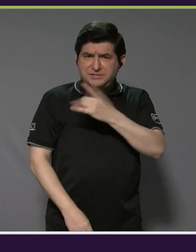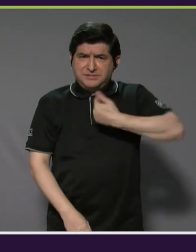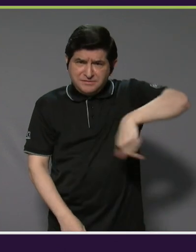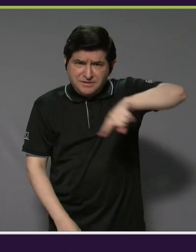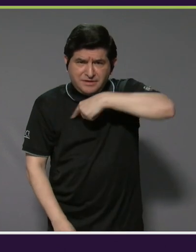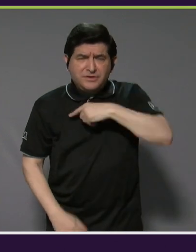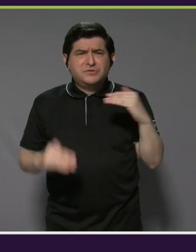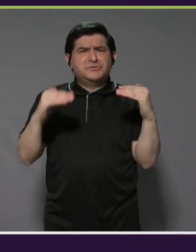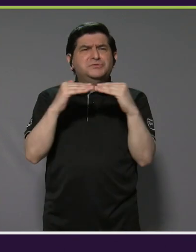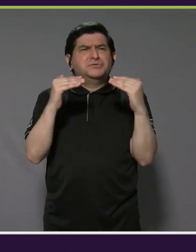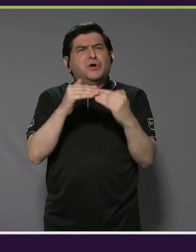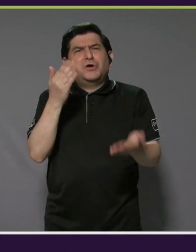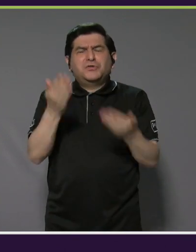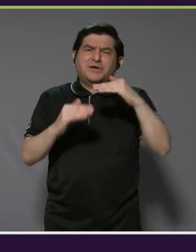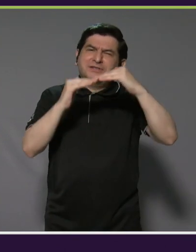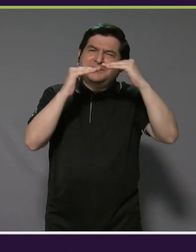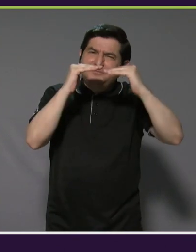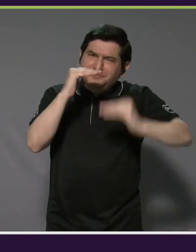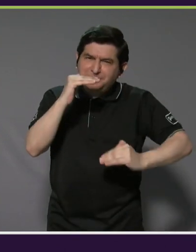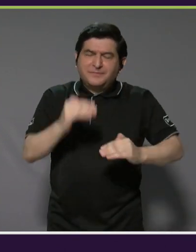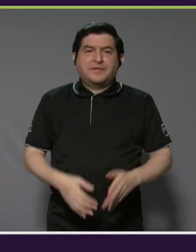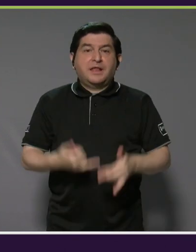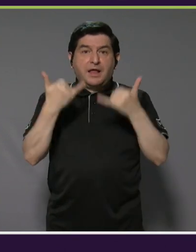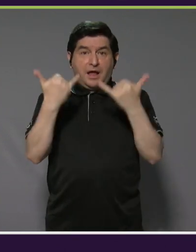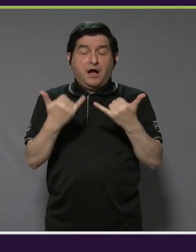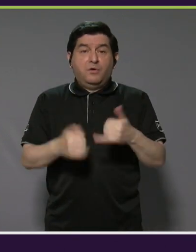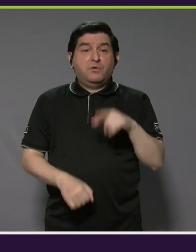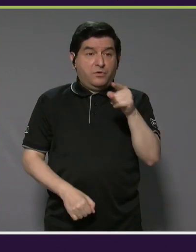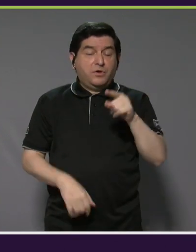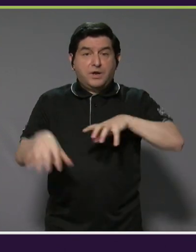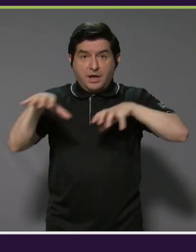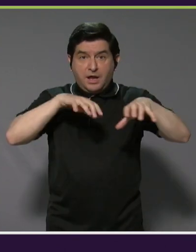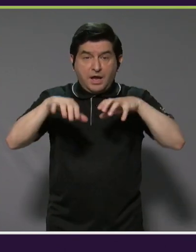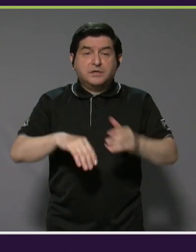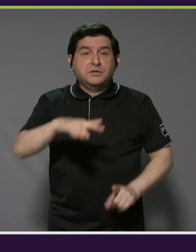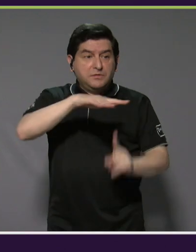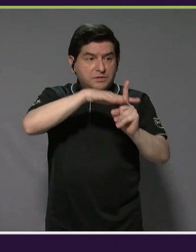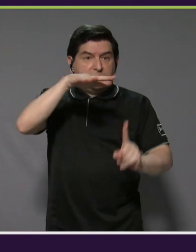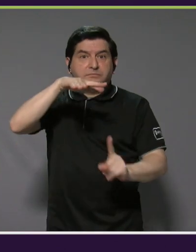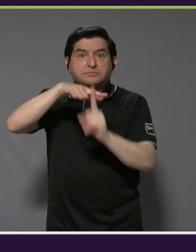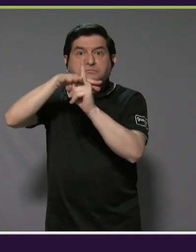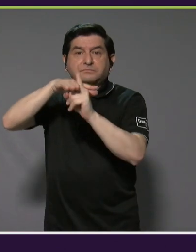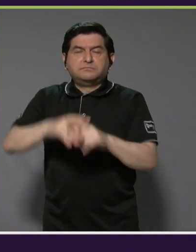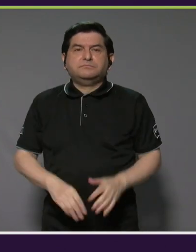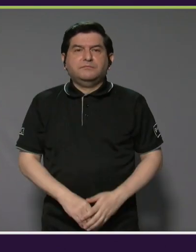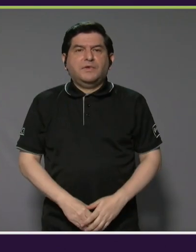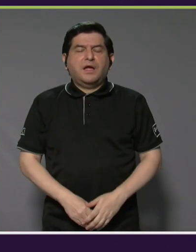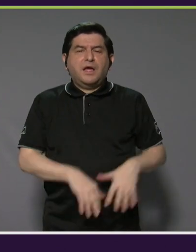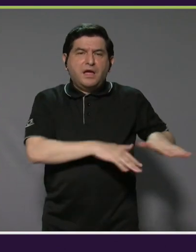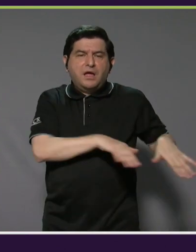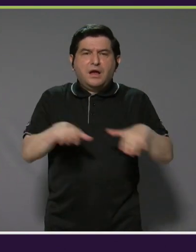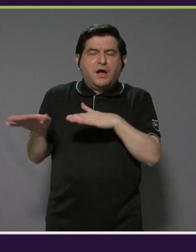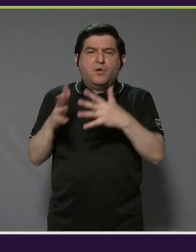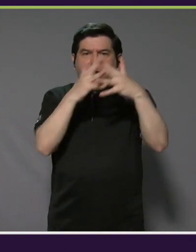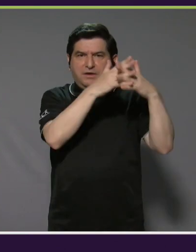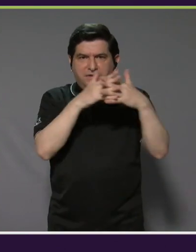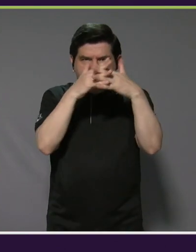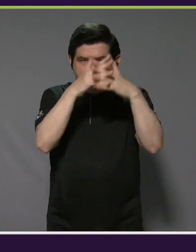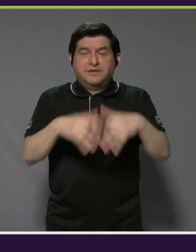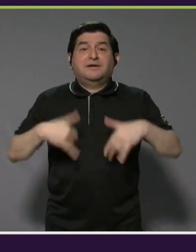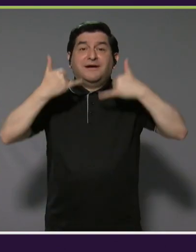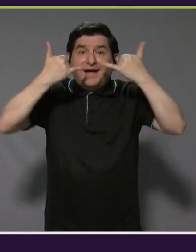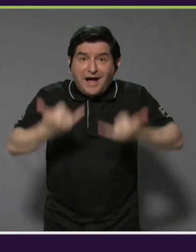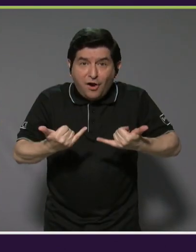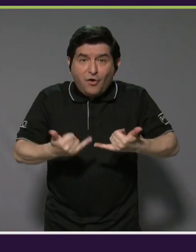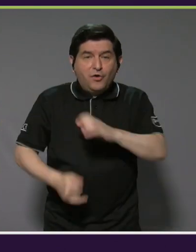un nivel quizá un poco más bajo y ahora con esta cantidad de eventos que han ido surgiendo en Hawái, Estados Unidos, ahora